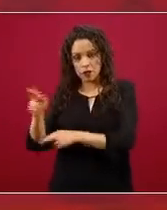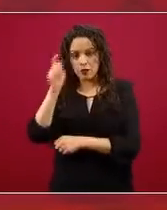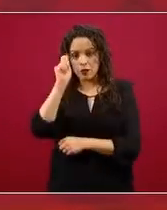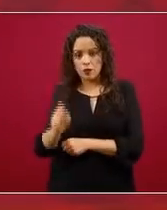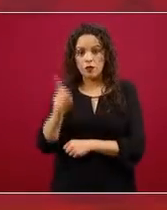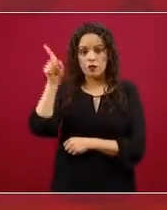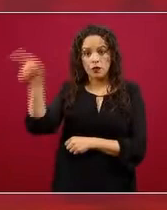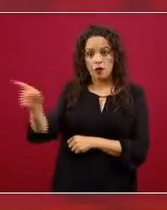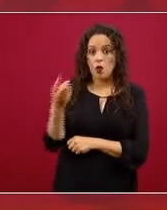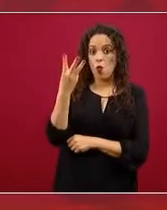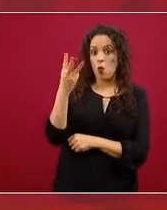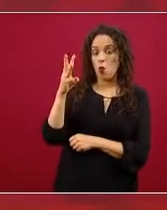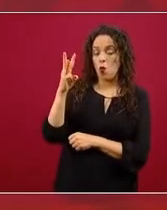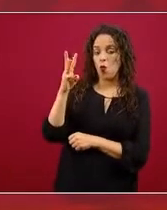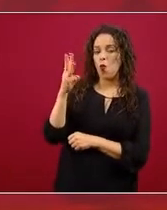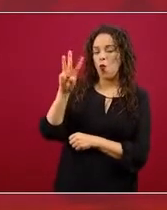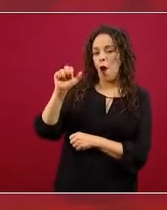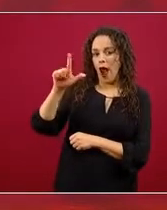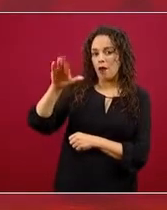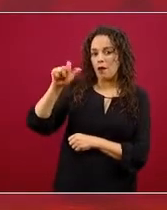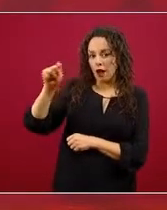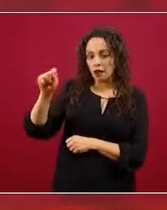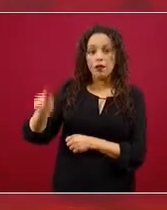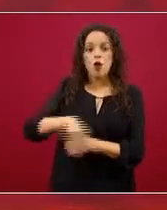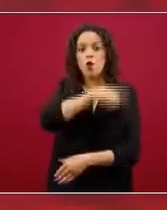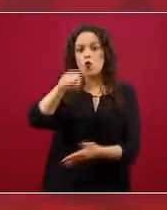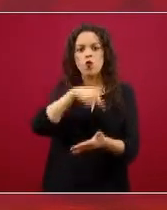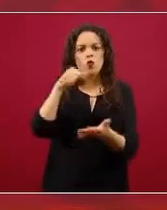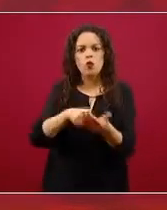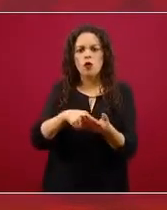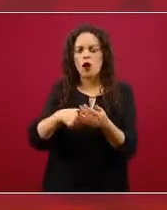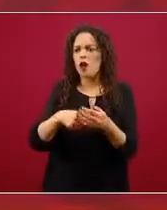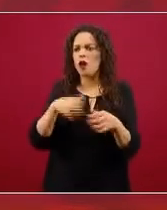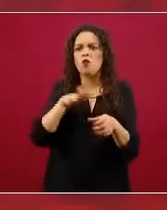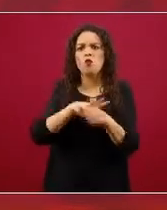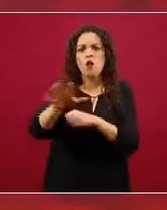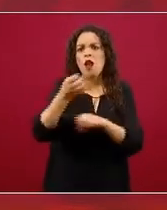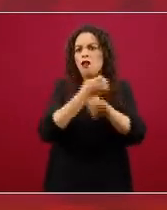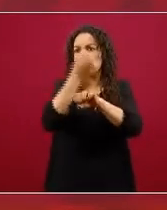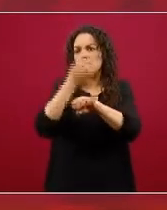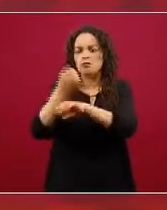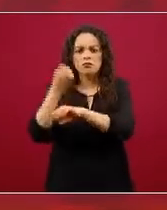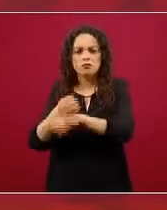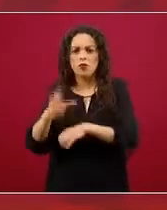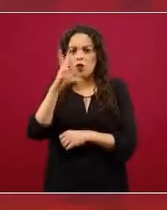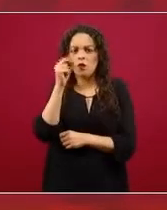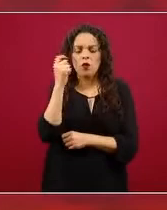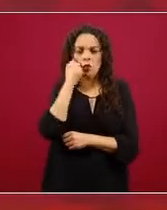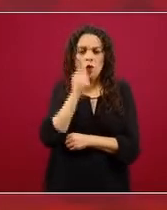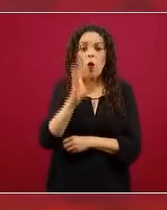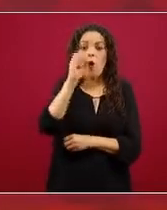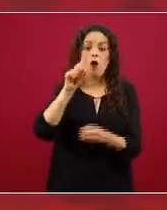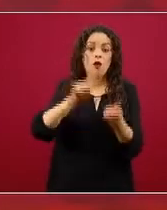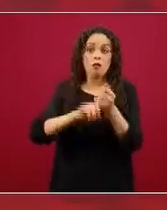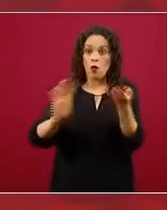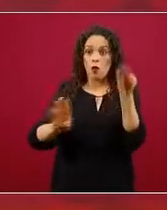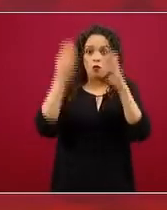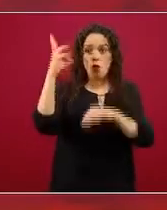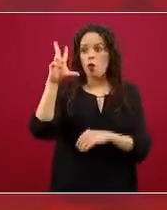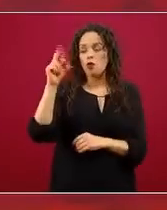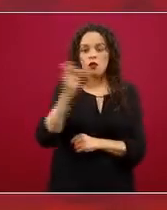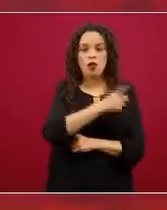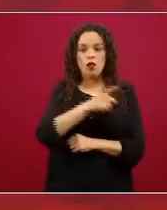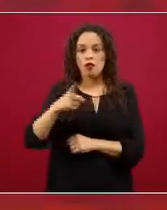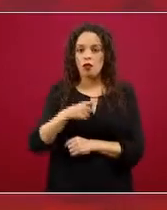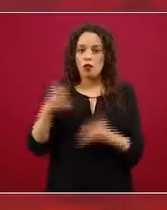refiere, que en Sonora, en Hermosillo o en cualquier parte de México y ojalá en el mundo, no incurra en esta práctica que no es